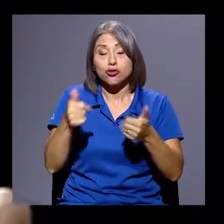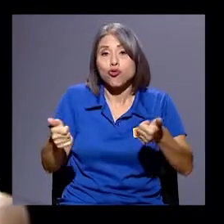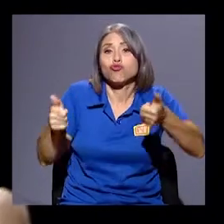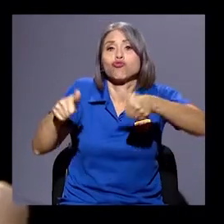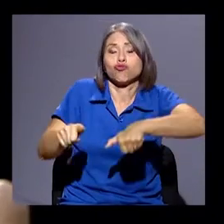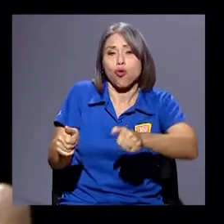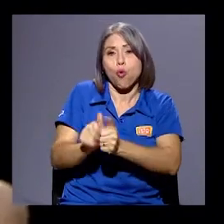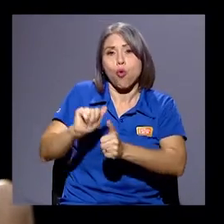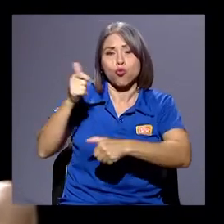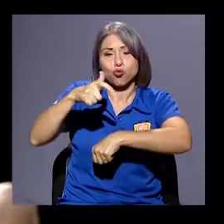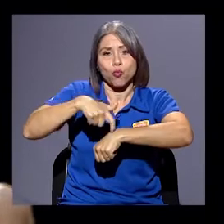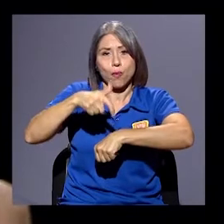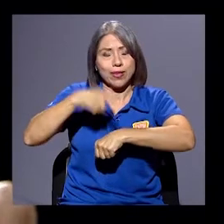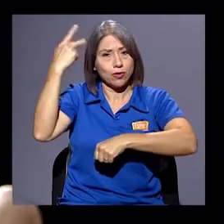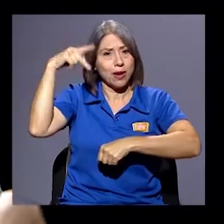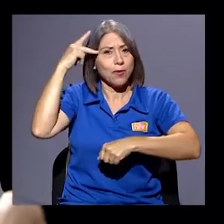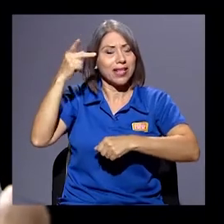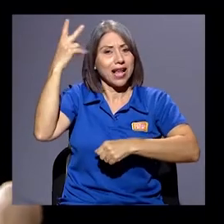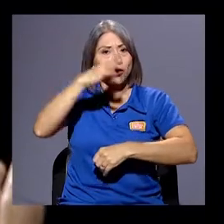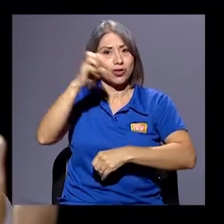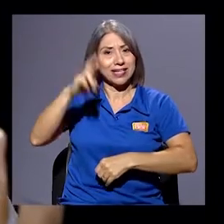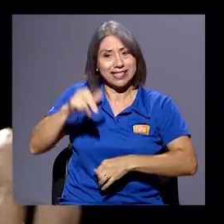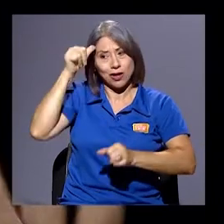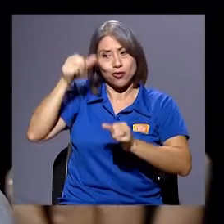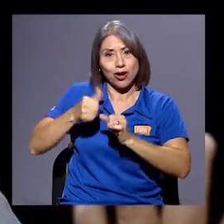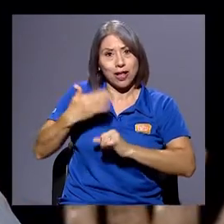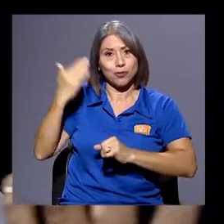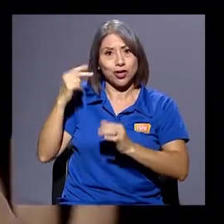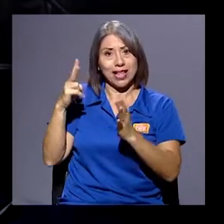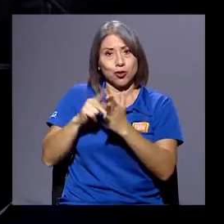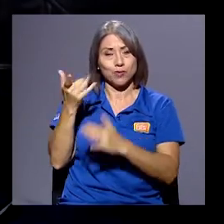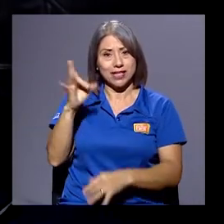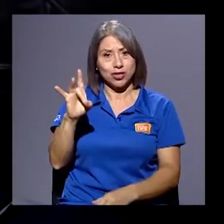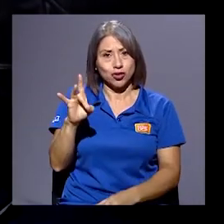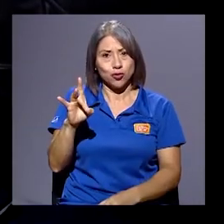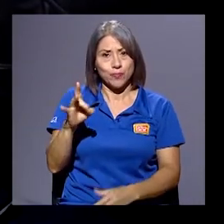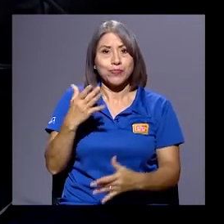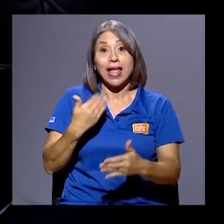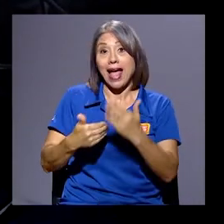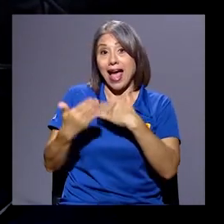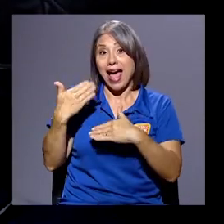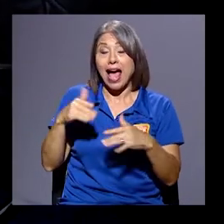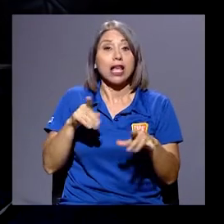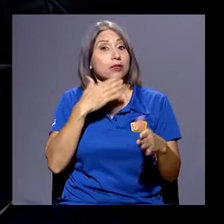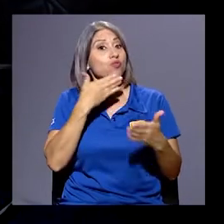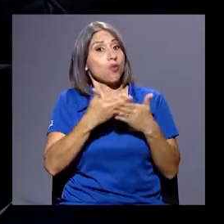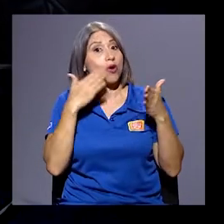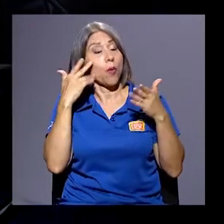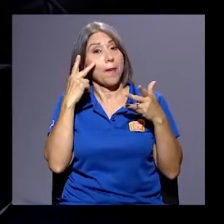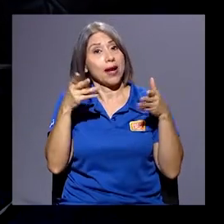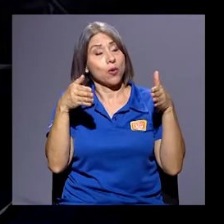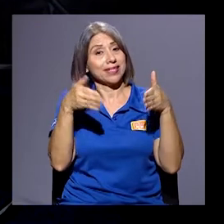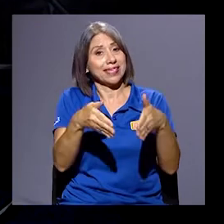costarricense y lo recordamos ahora en el 2018. Y es bueno verlo en ese encuadre porque... Antes el doctor, inclusive, perdón,